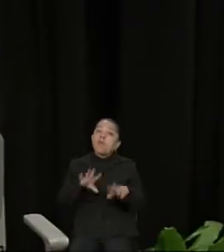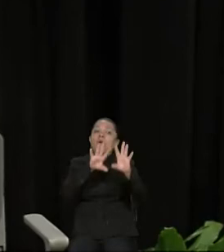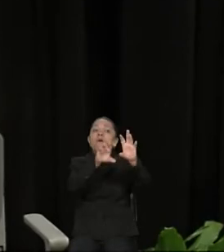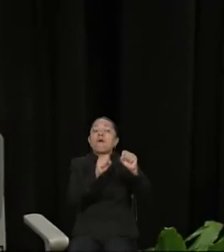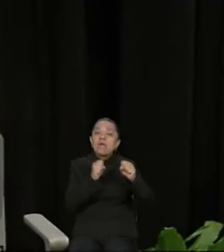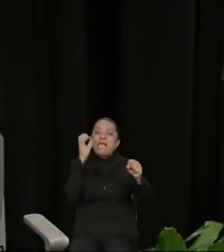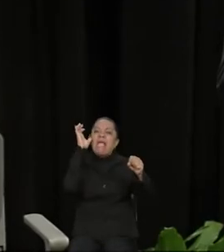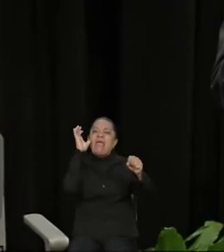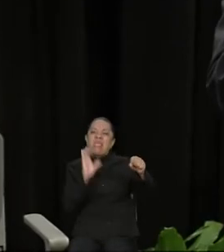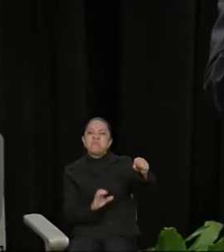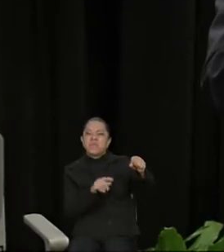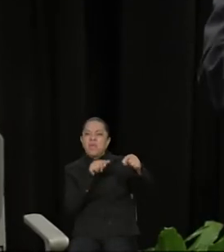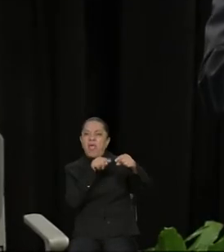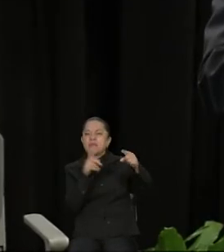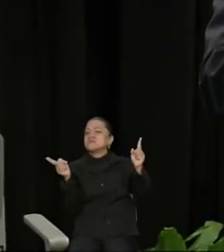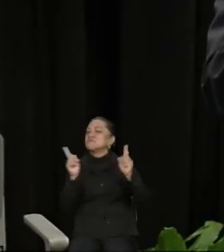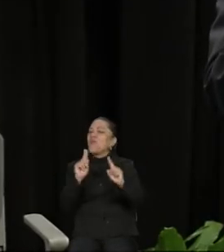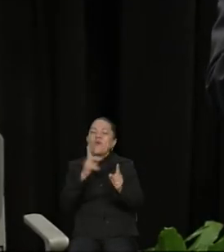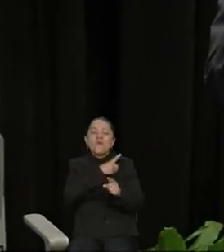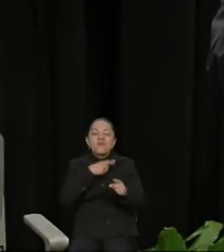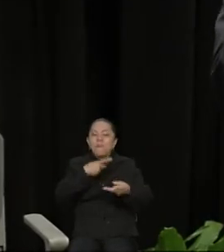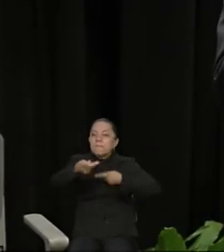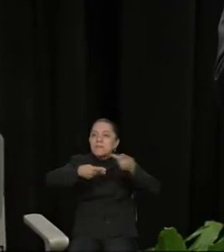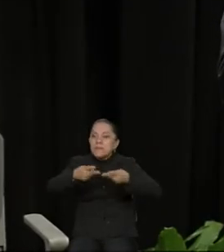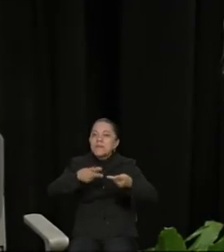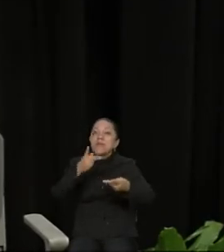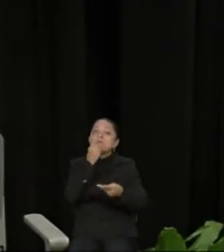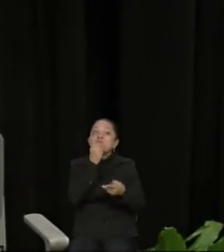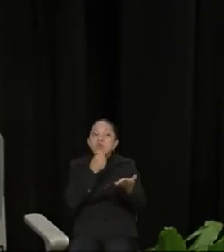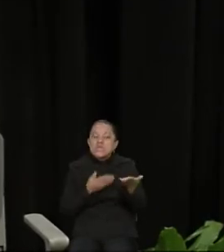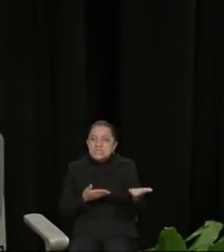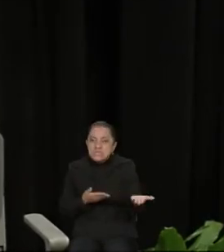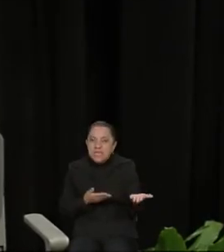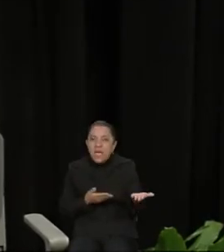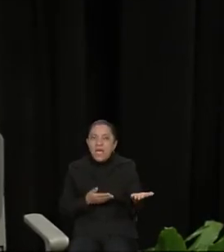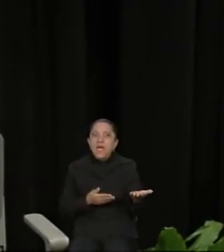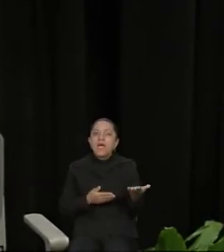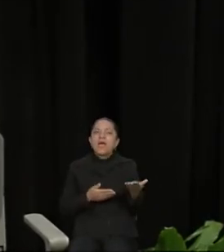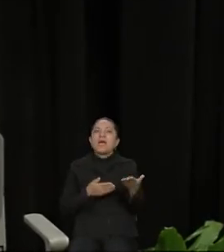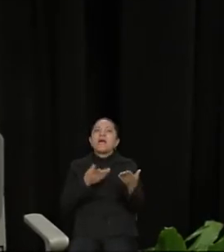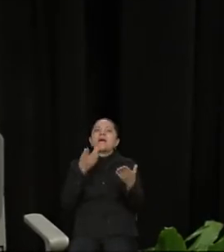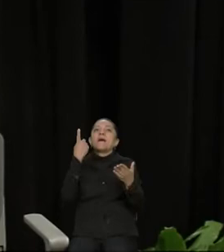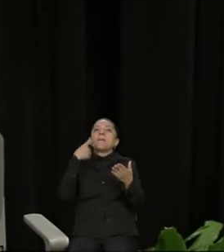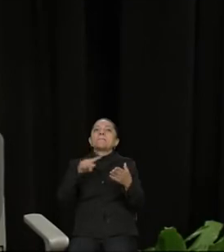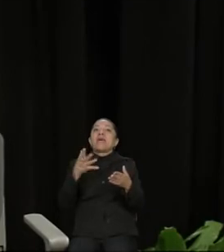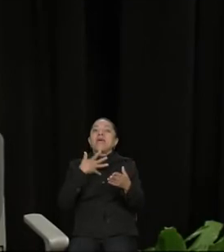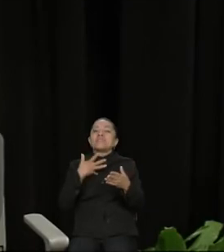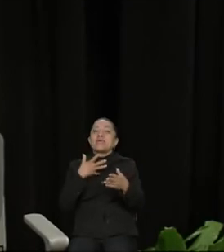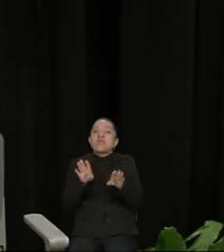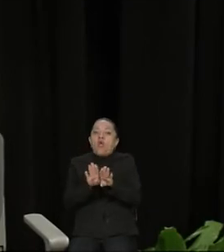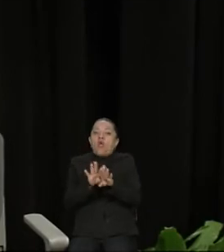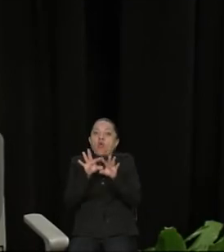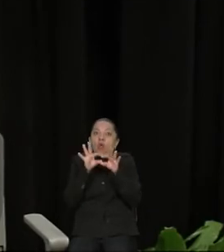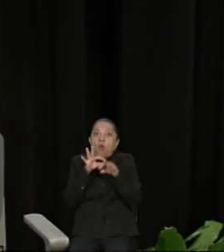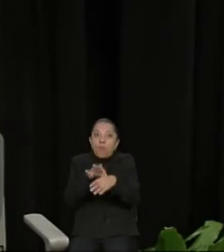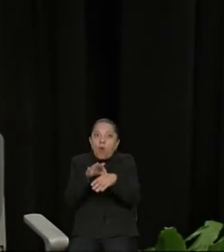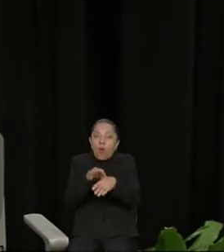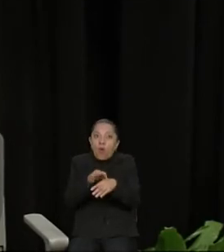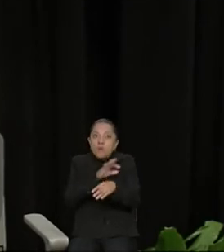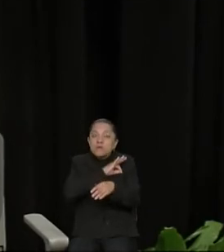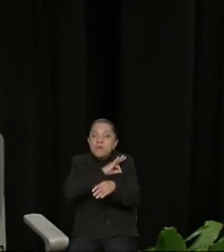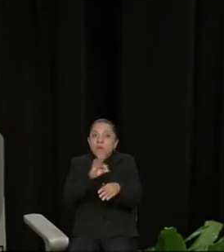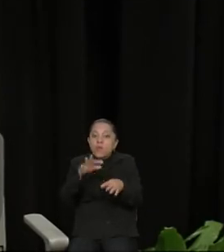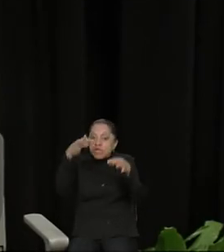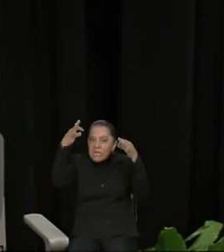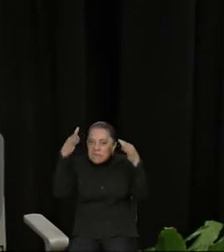policía y a los miembros de seguridad pública para que tengan los elementos y se puede hacer un debido estado de derecho